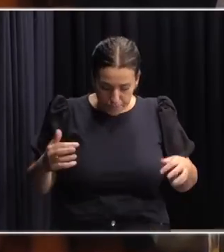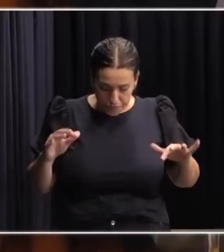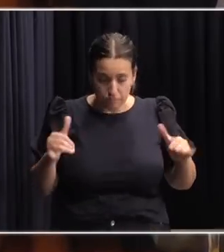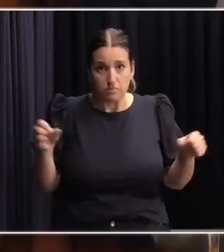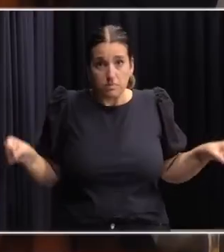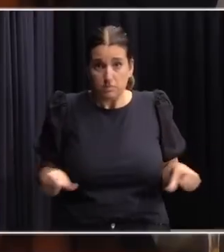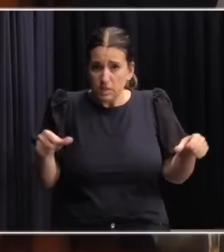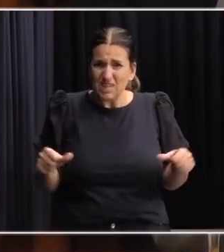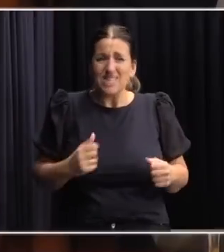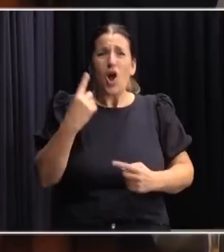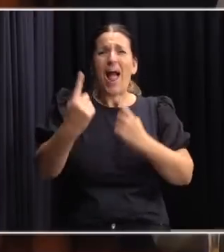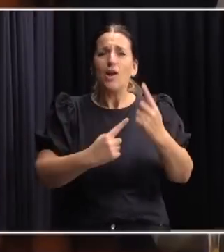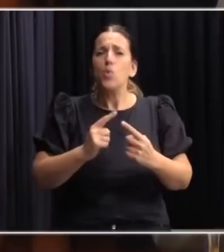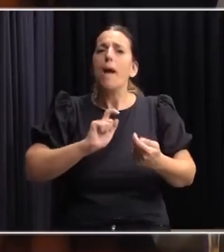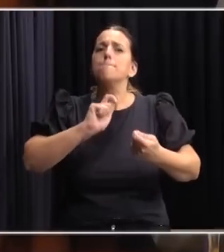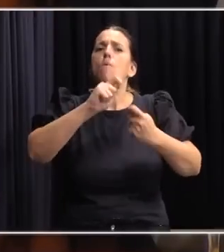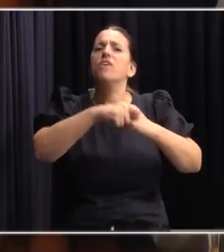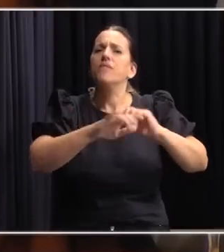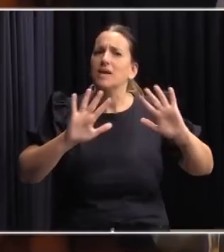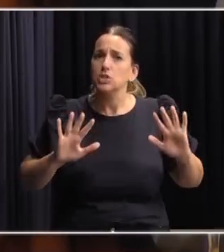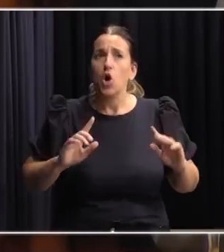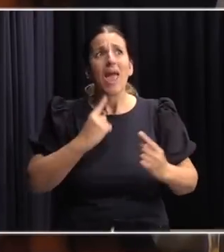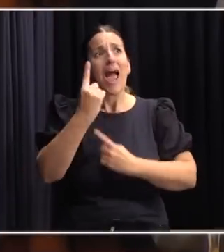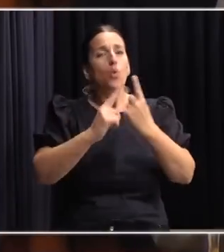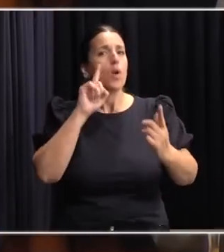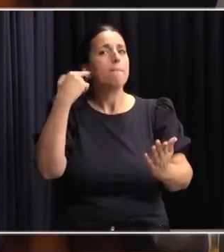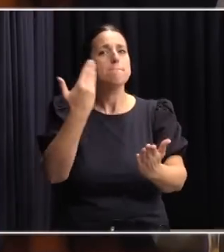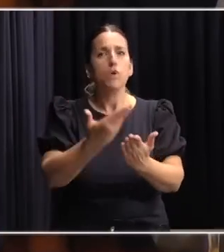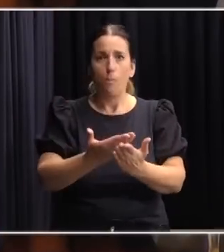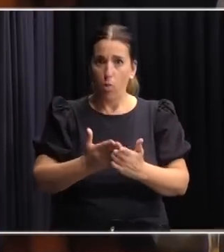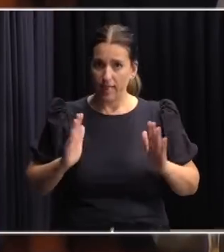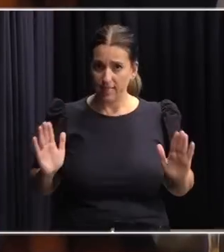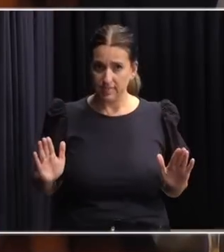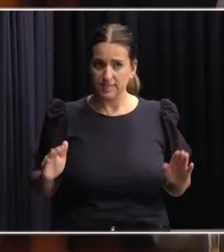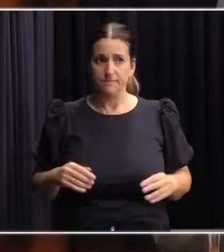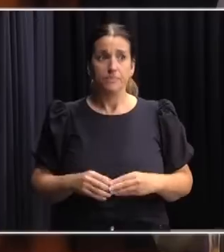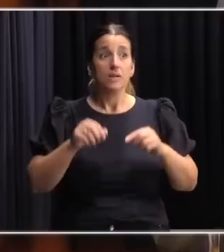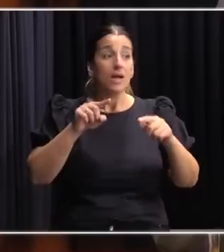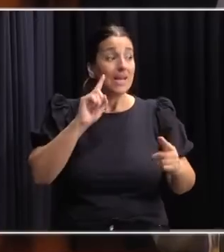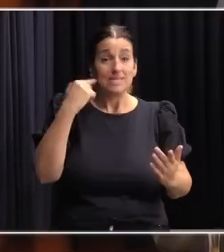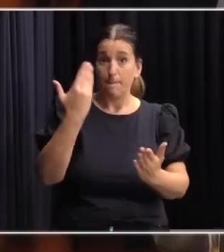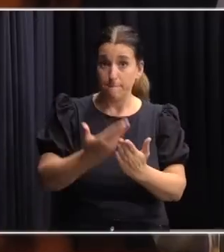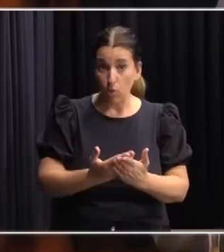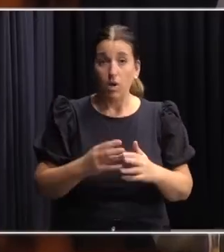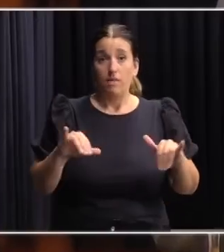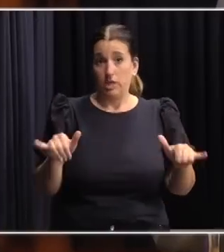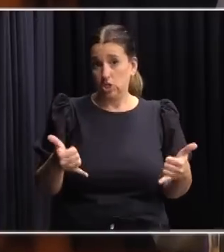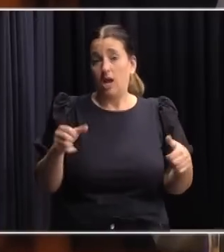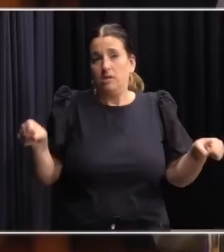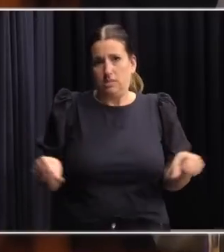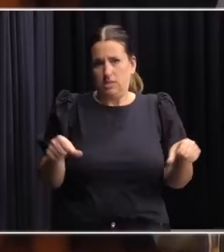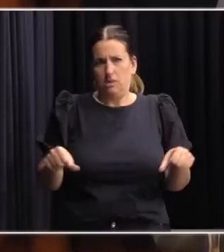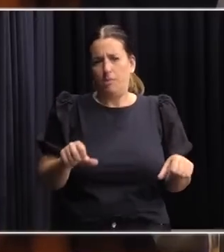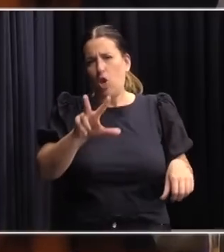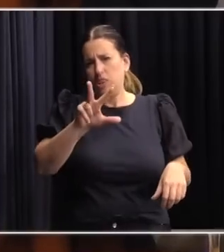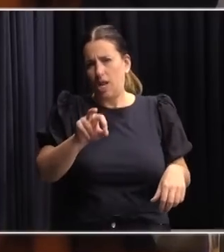elaboraron algunas modificaciones, algunas propuestas. Y esas propuestas que rondaron el entorno